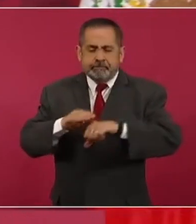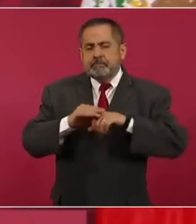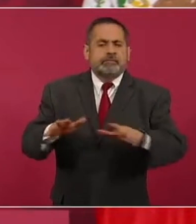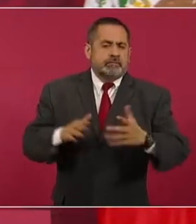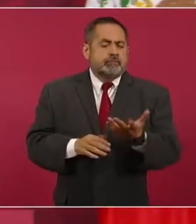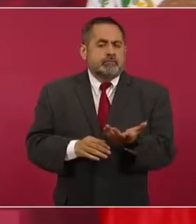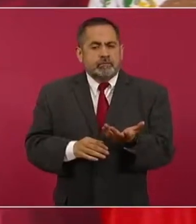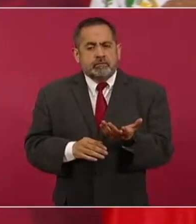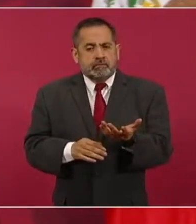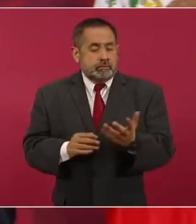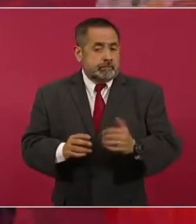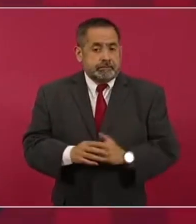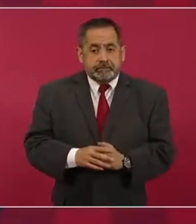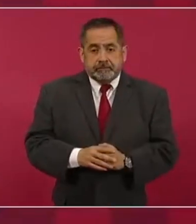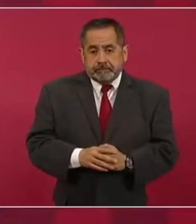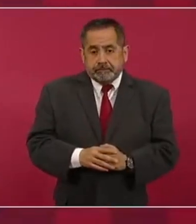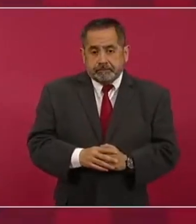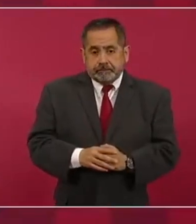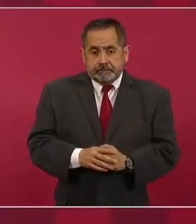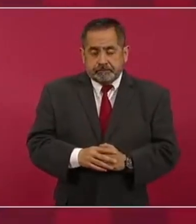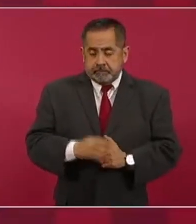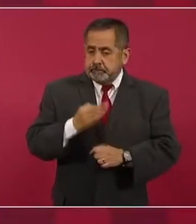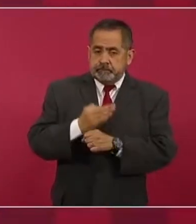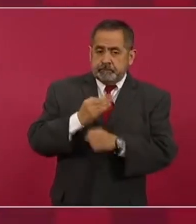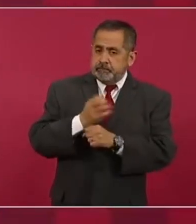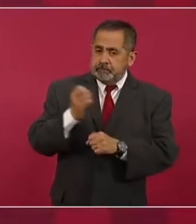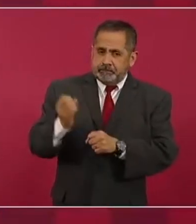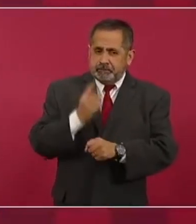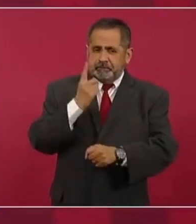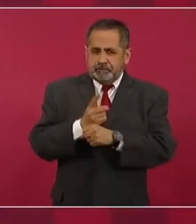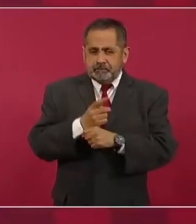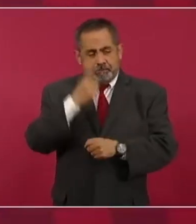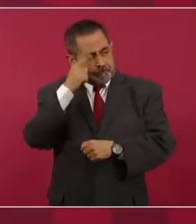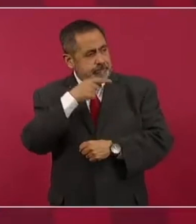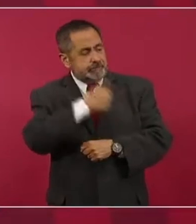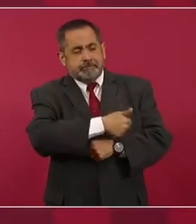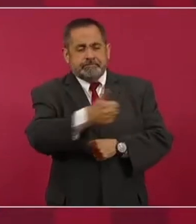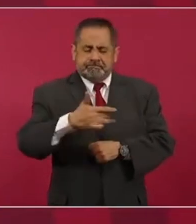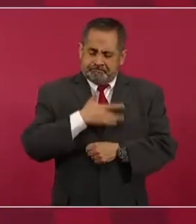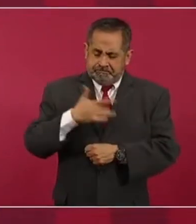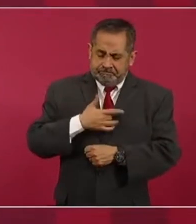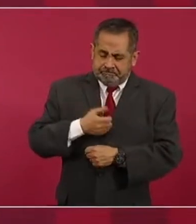es una muy buena oportunidad para expresarnos manifestarnos